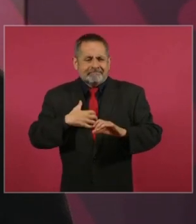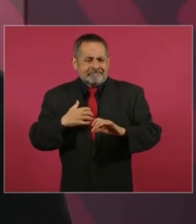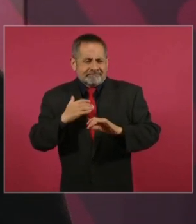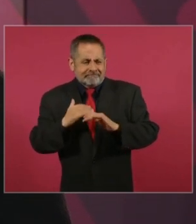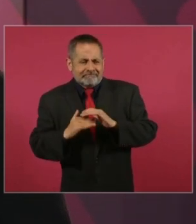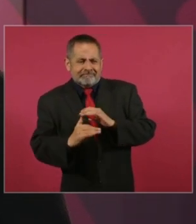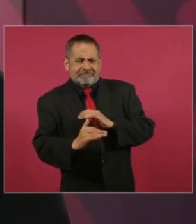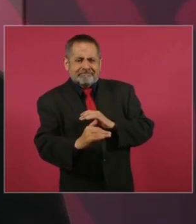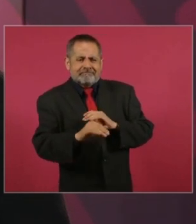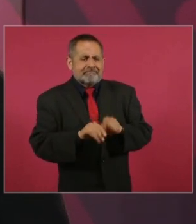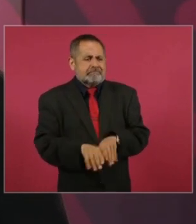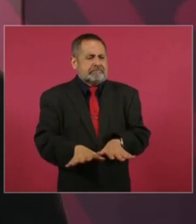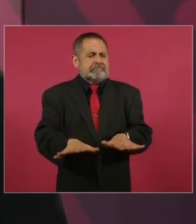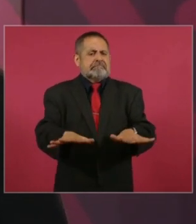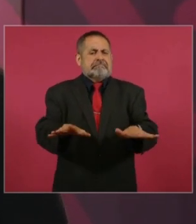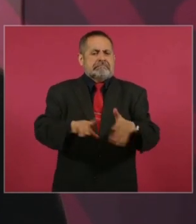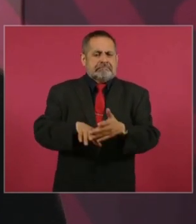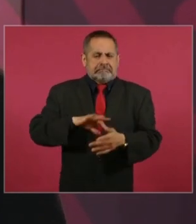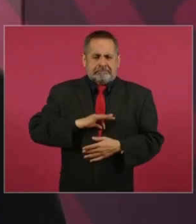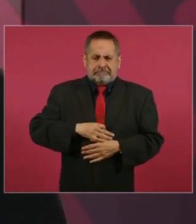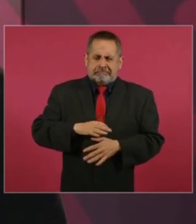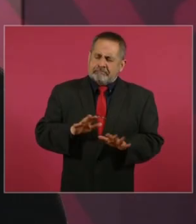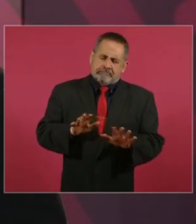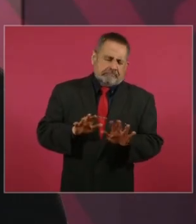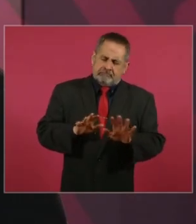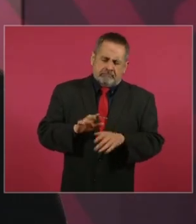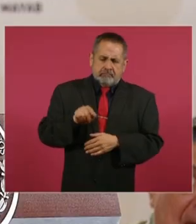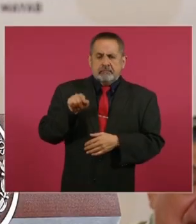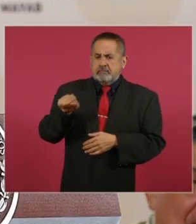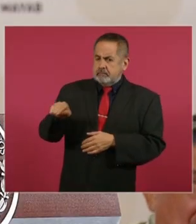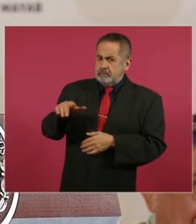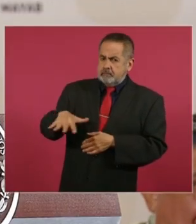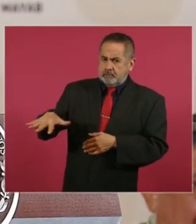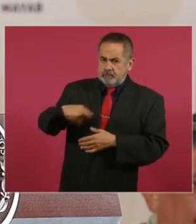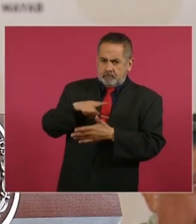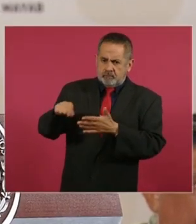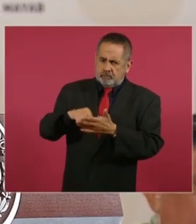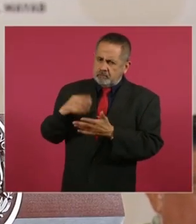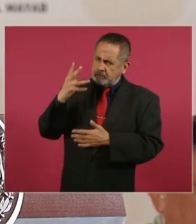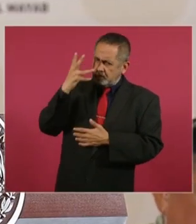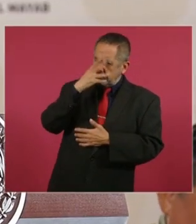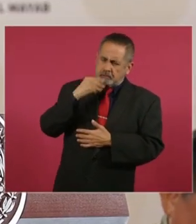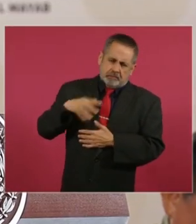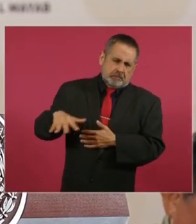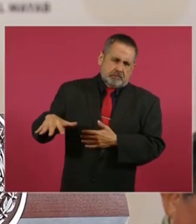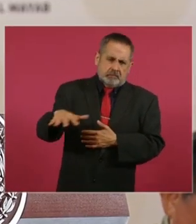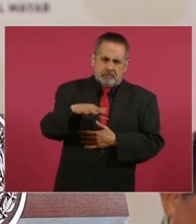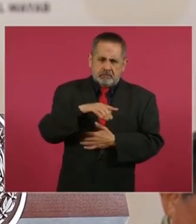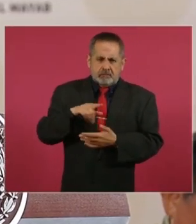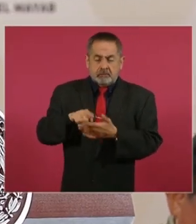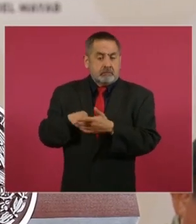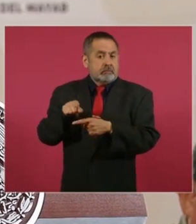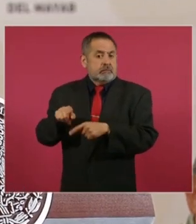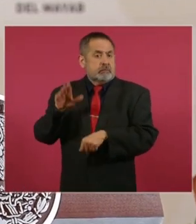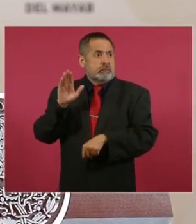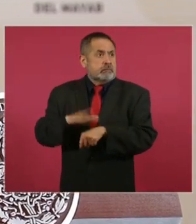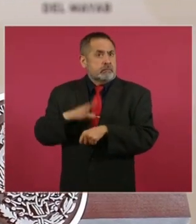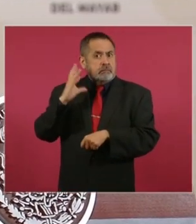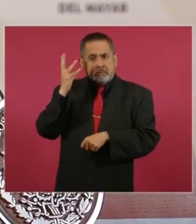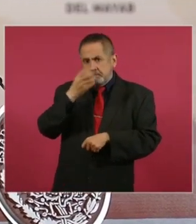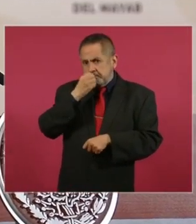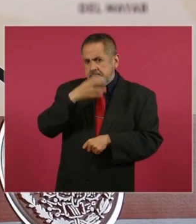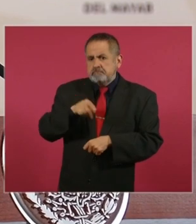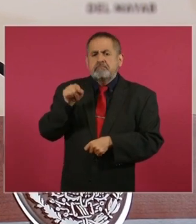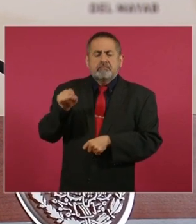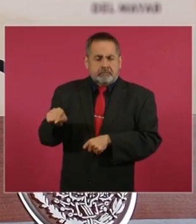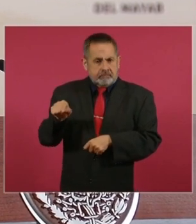esa bahía que es bellísima, sin duda, es uno de los lugares más bellos